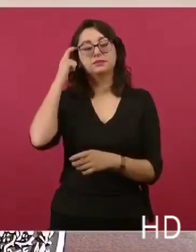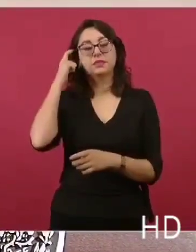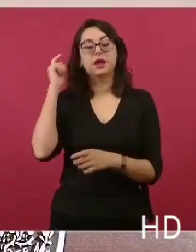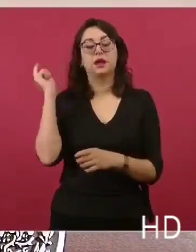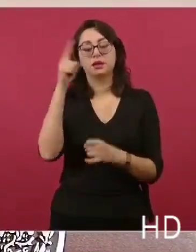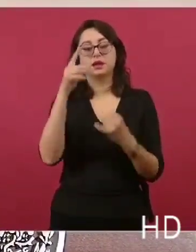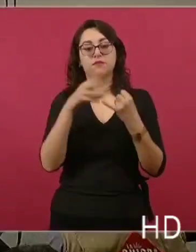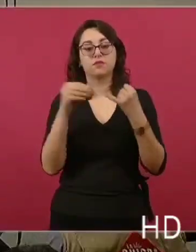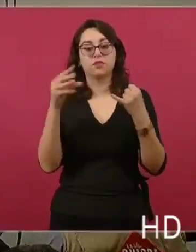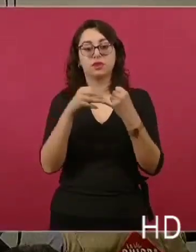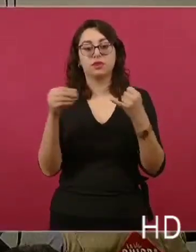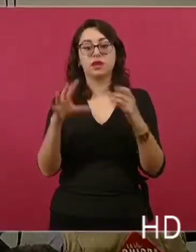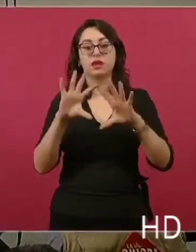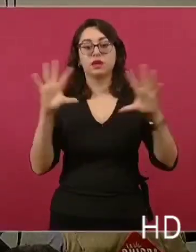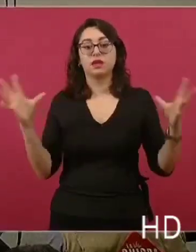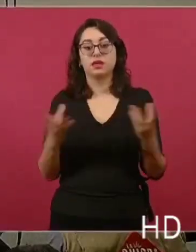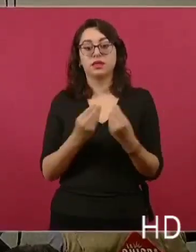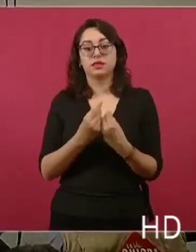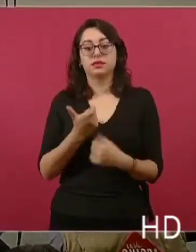ahí está.